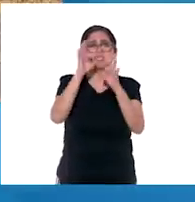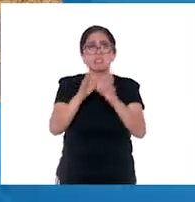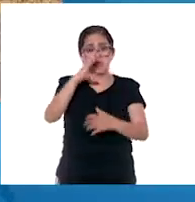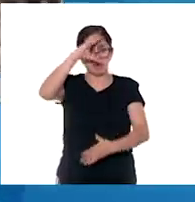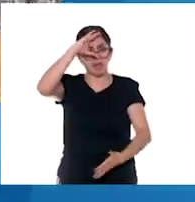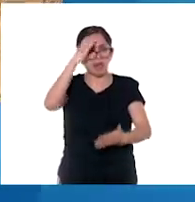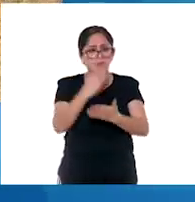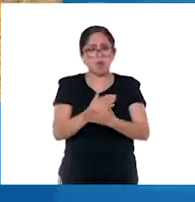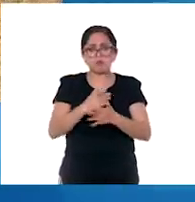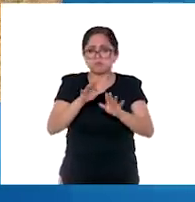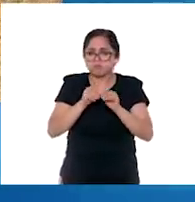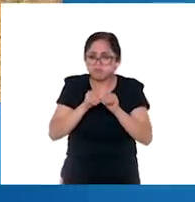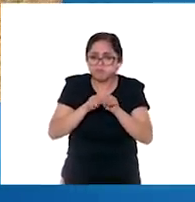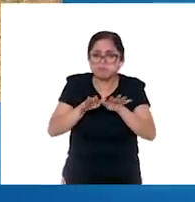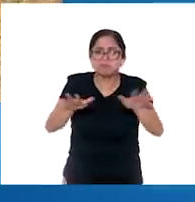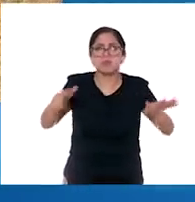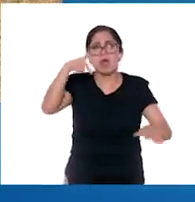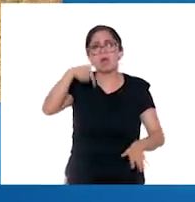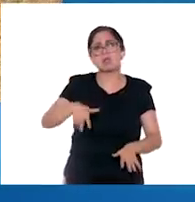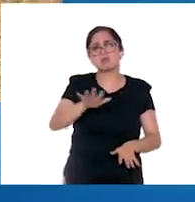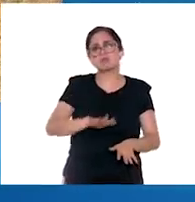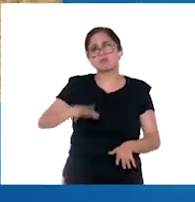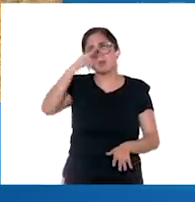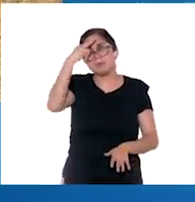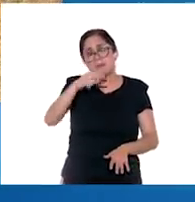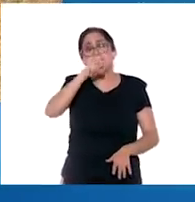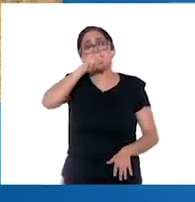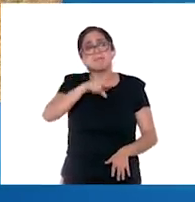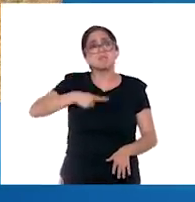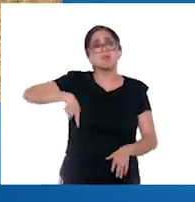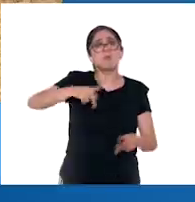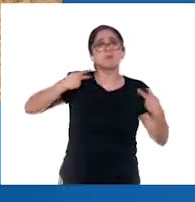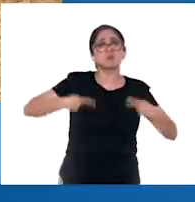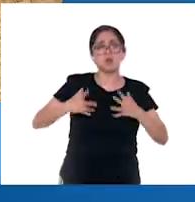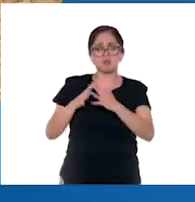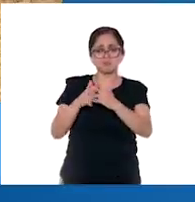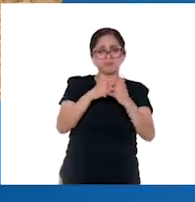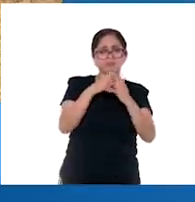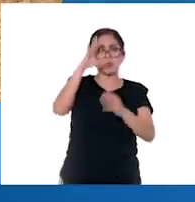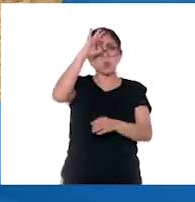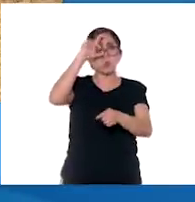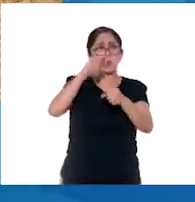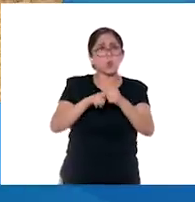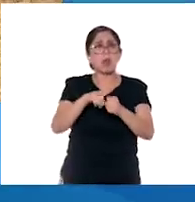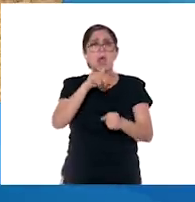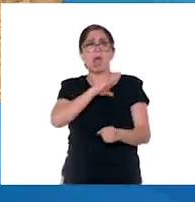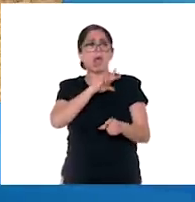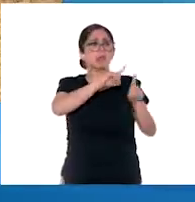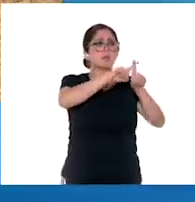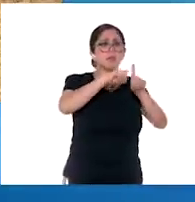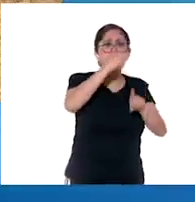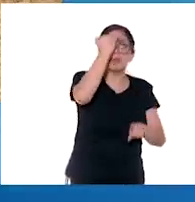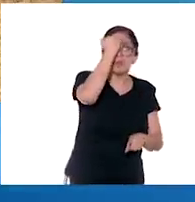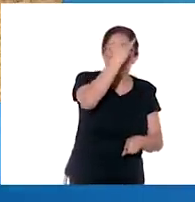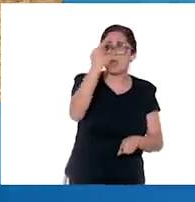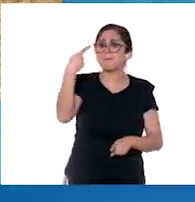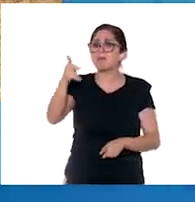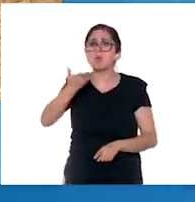catolicismo se introdujera en la población nativa. La mezcla de culturas en la colonia fue compleja, ya que siempre prevalecieron ideas y prácticas